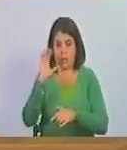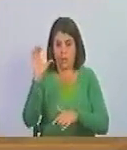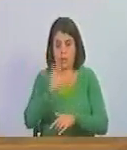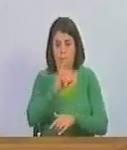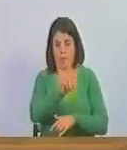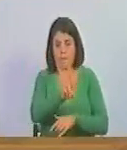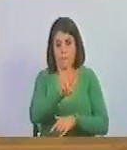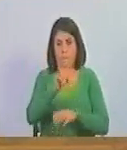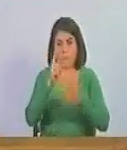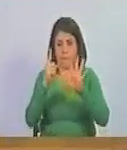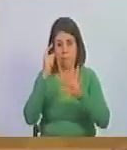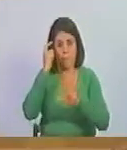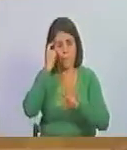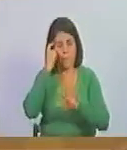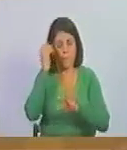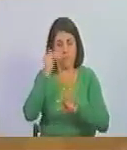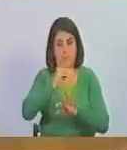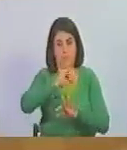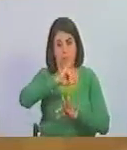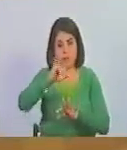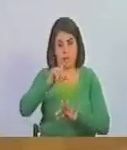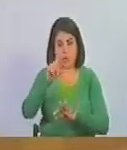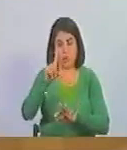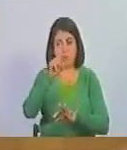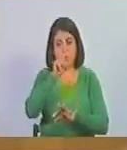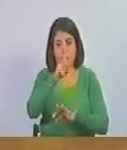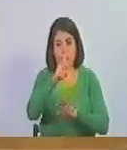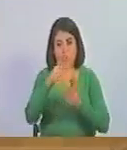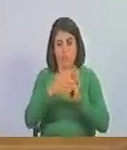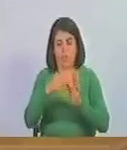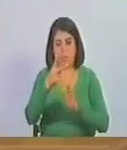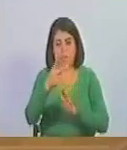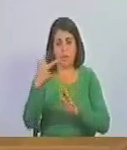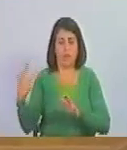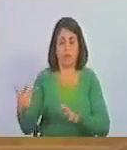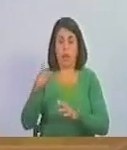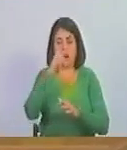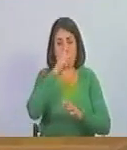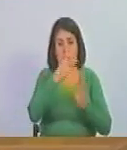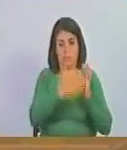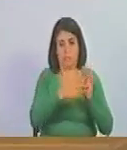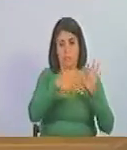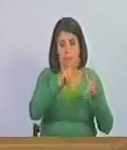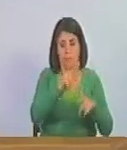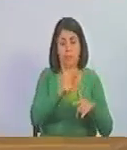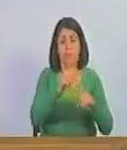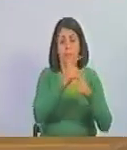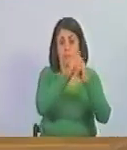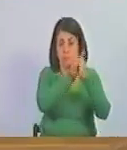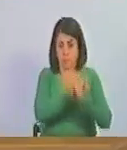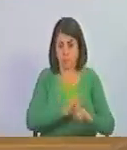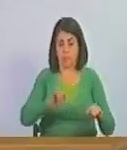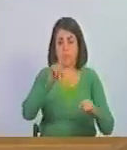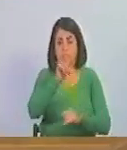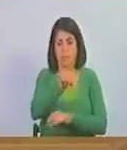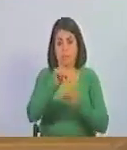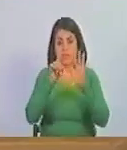caracas los 26 días del mes de julio del 2023 años 213 de la independencia